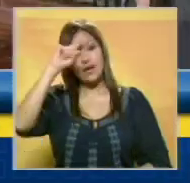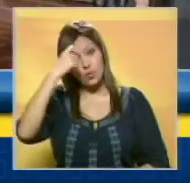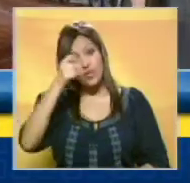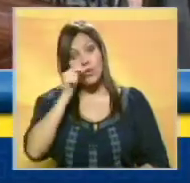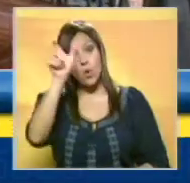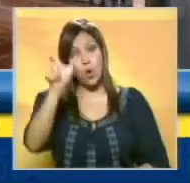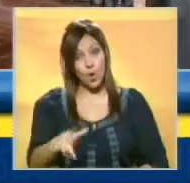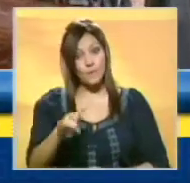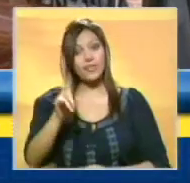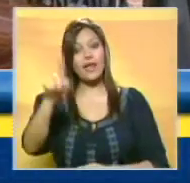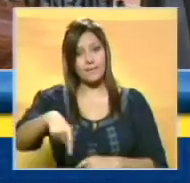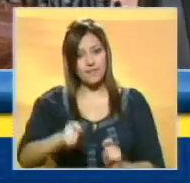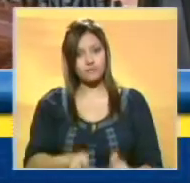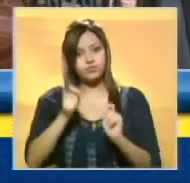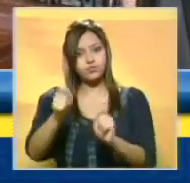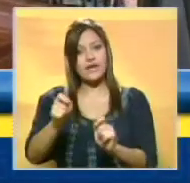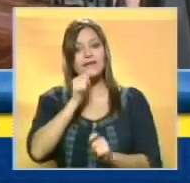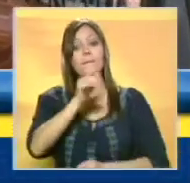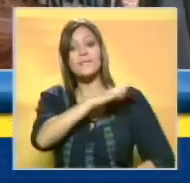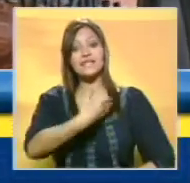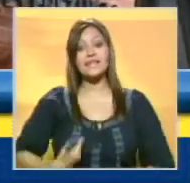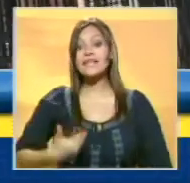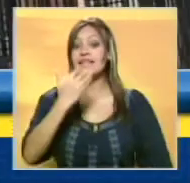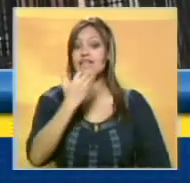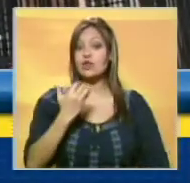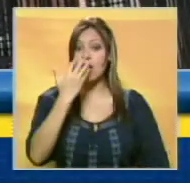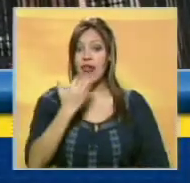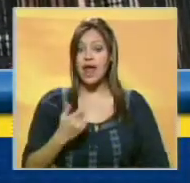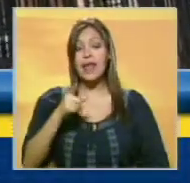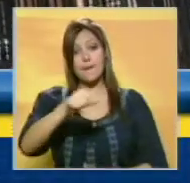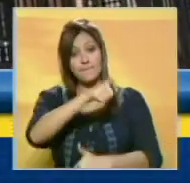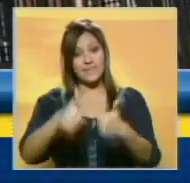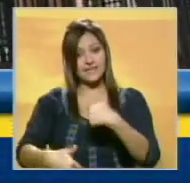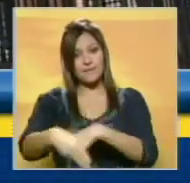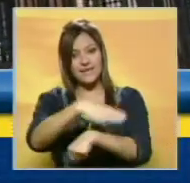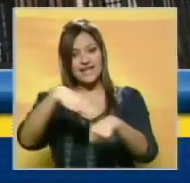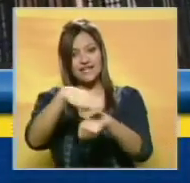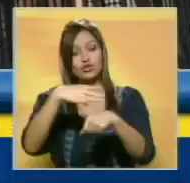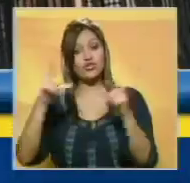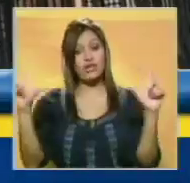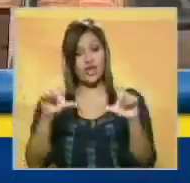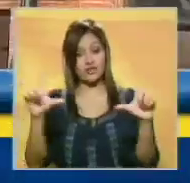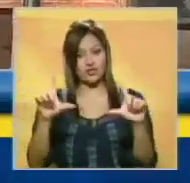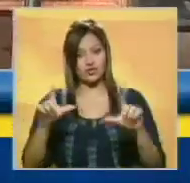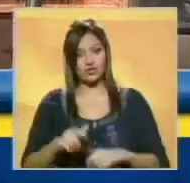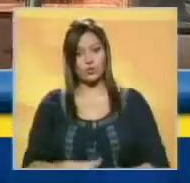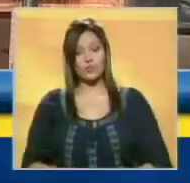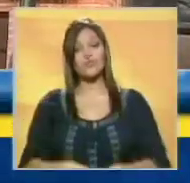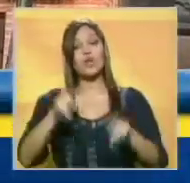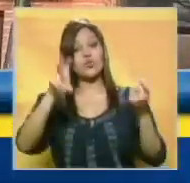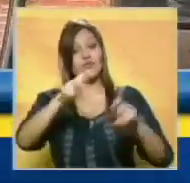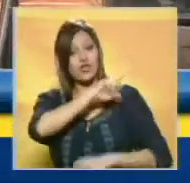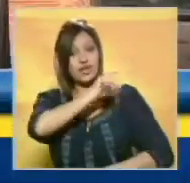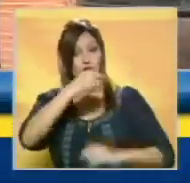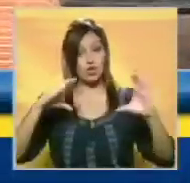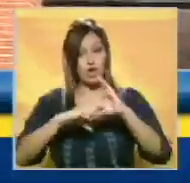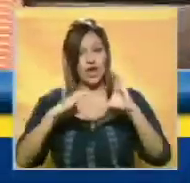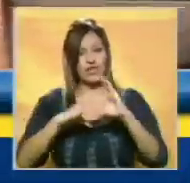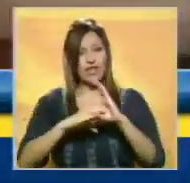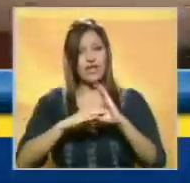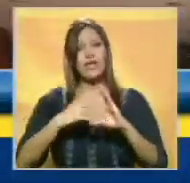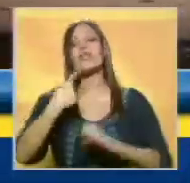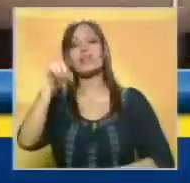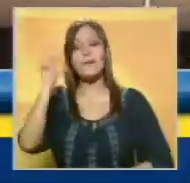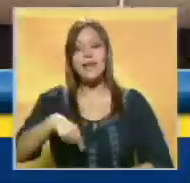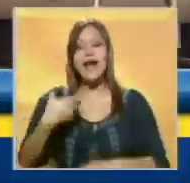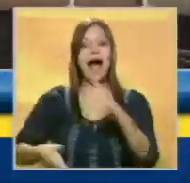que Castillo fue designado también por el presidente Nicolás Maduro como viceministro para la televisión. El nuevo director de CONATEL se desempeñó